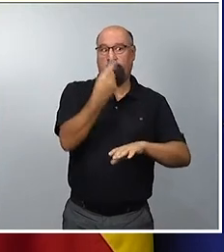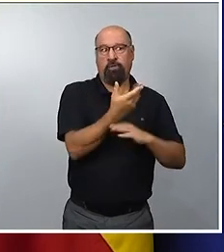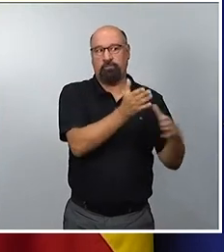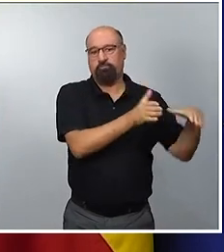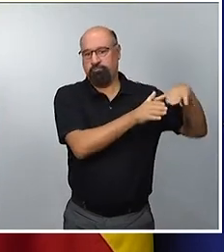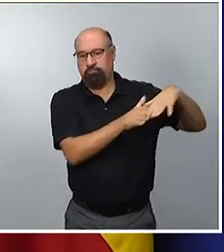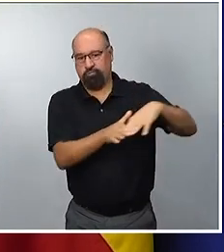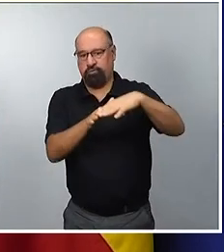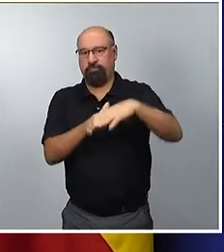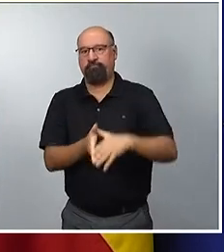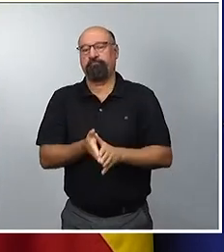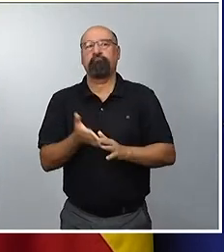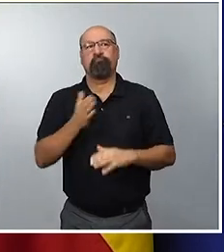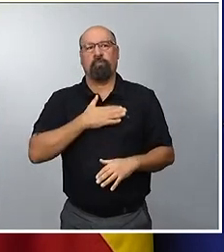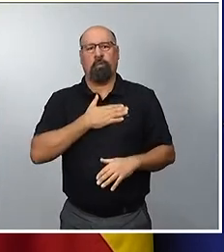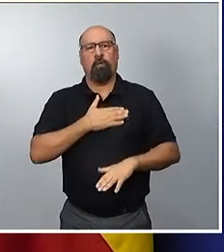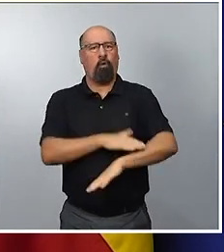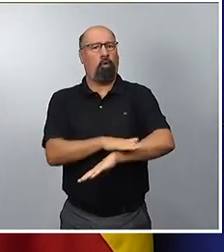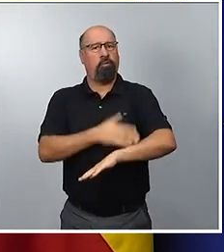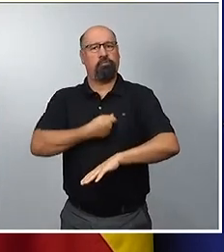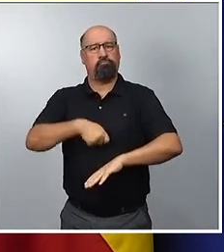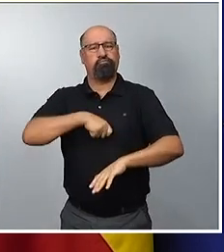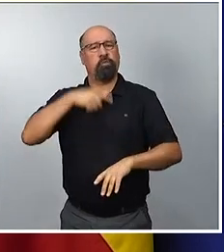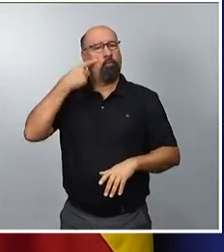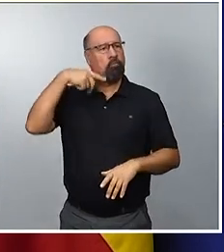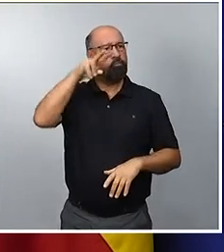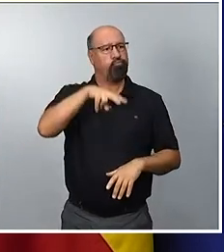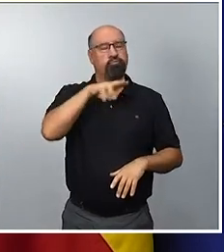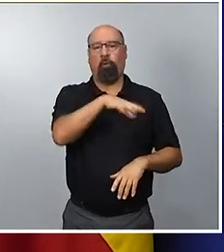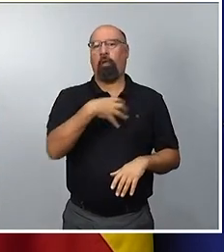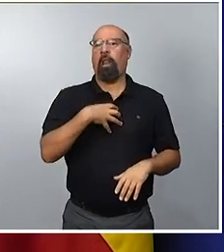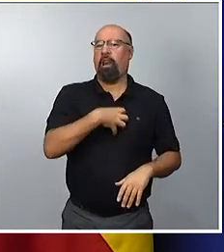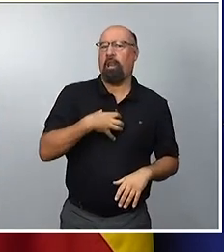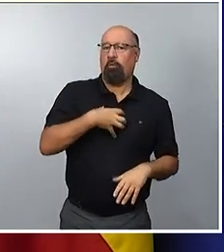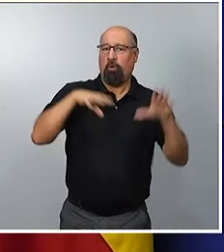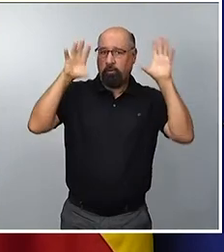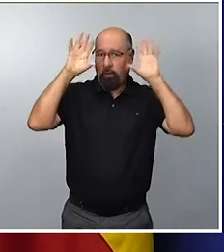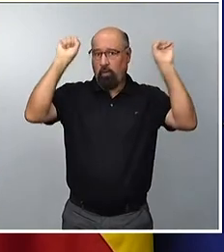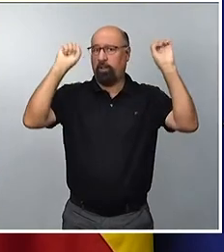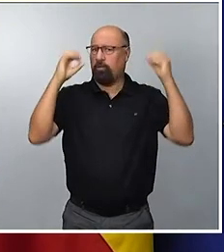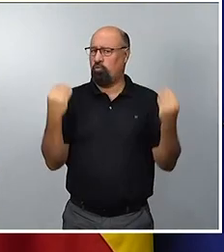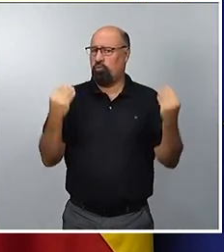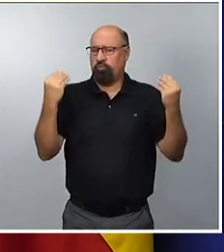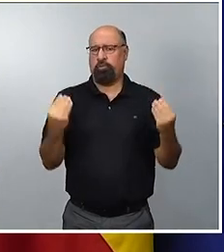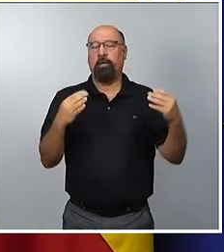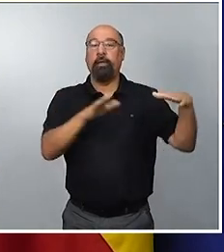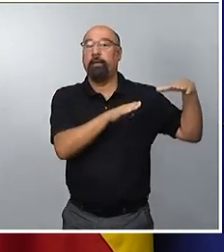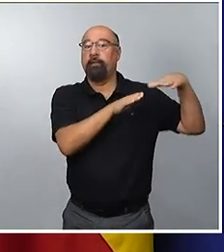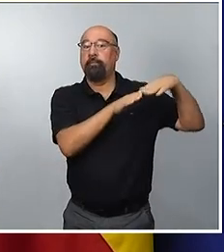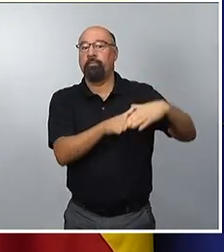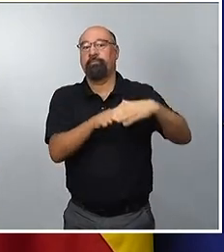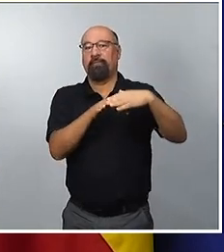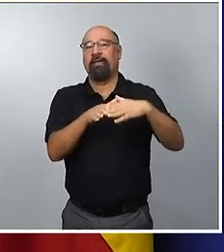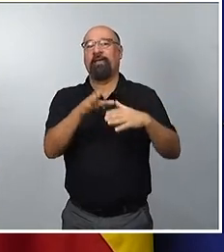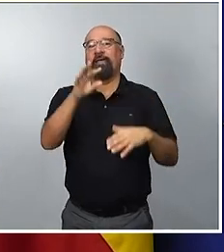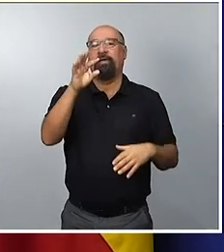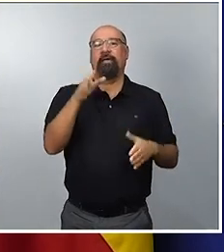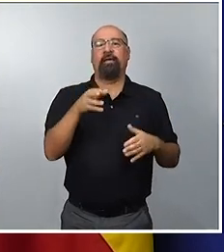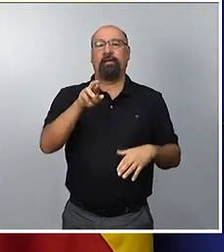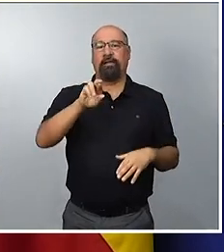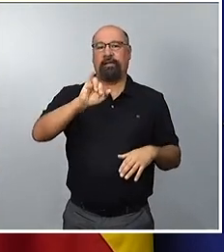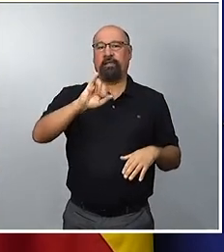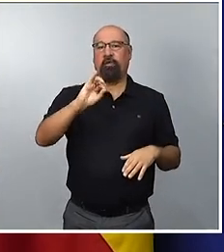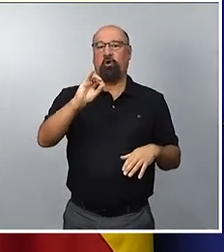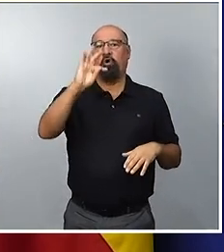Reconocer en nombre del Gobierno y destacar la labor de la Guardia Civil, de la tripulación del buque del Río Tajo, que rescató a estas